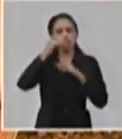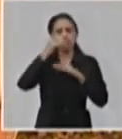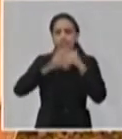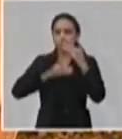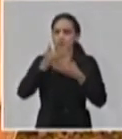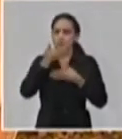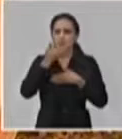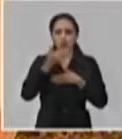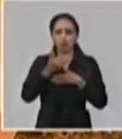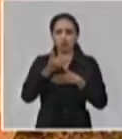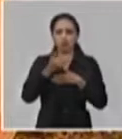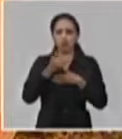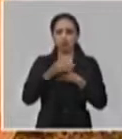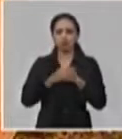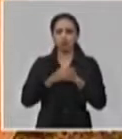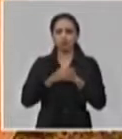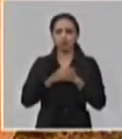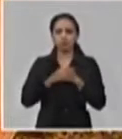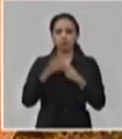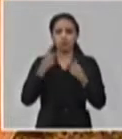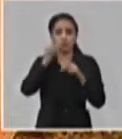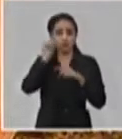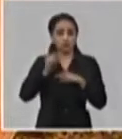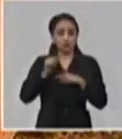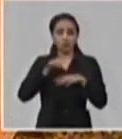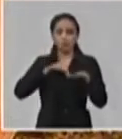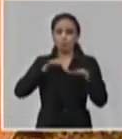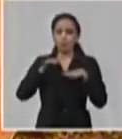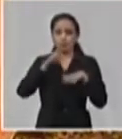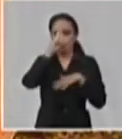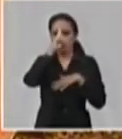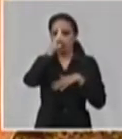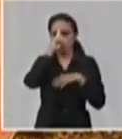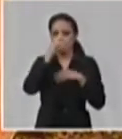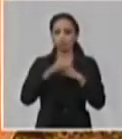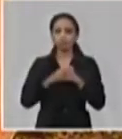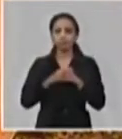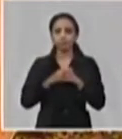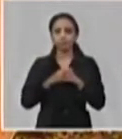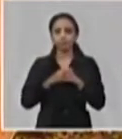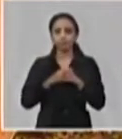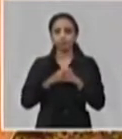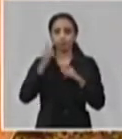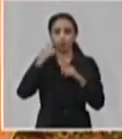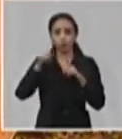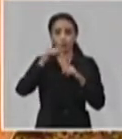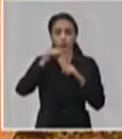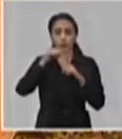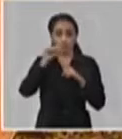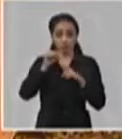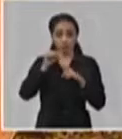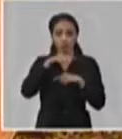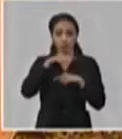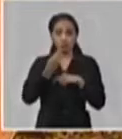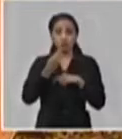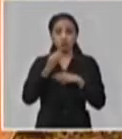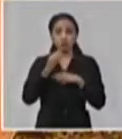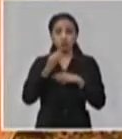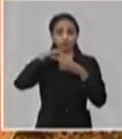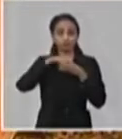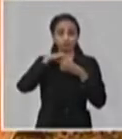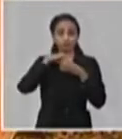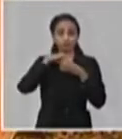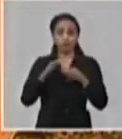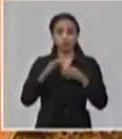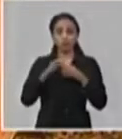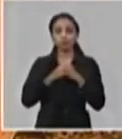intensiva de profesionales de la salud. Y otro tema que hemos incorporado